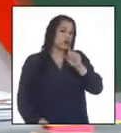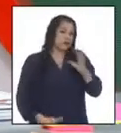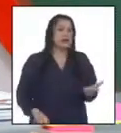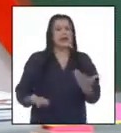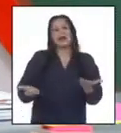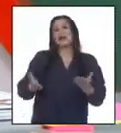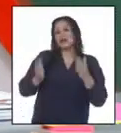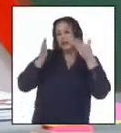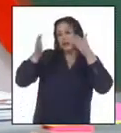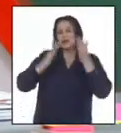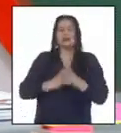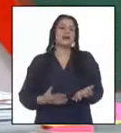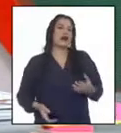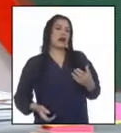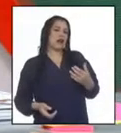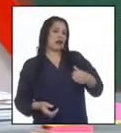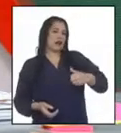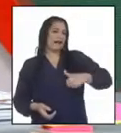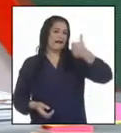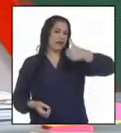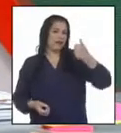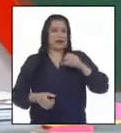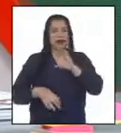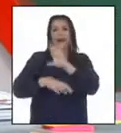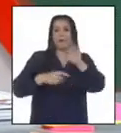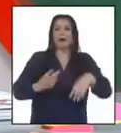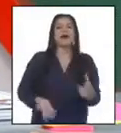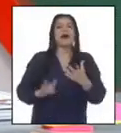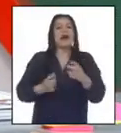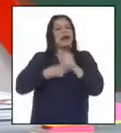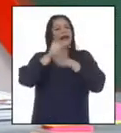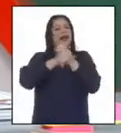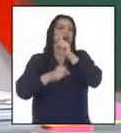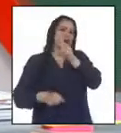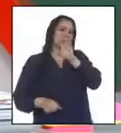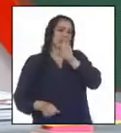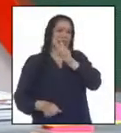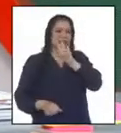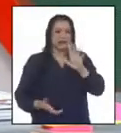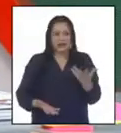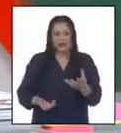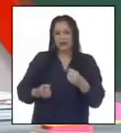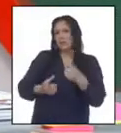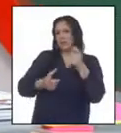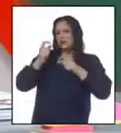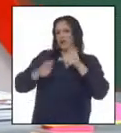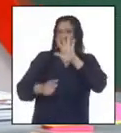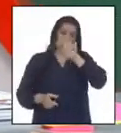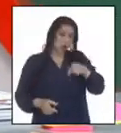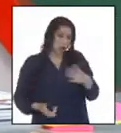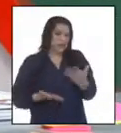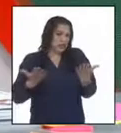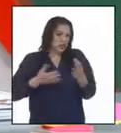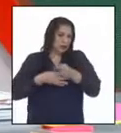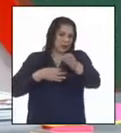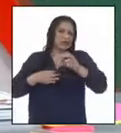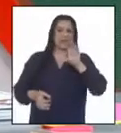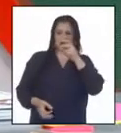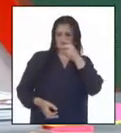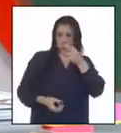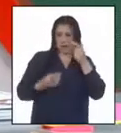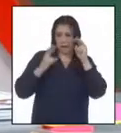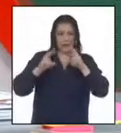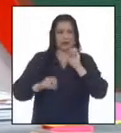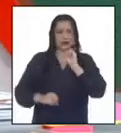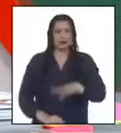prefecto de Cajamarca, en el que describía en 1923 la situación de una localidad aislada de 5.000 habitantes de la provincia de Chota en los siguientes